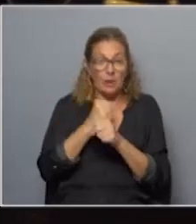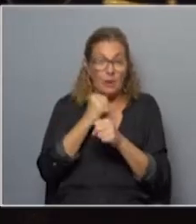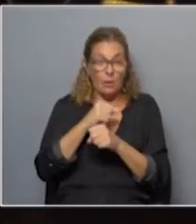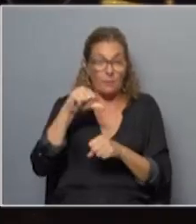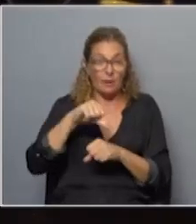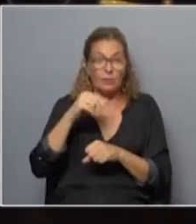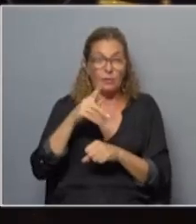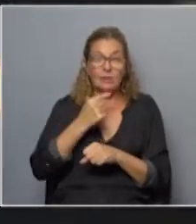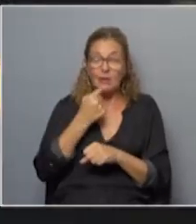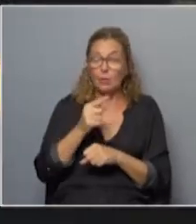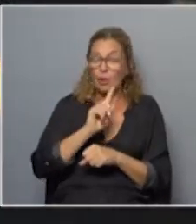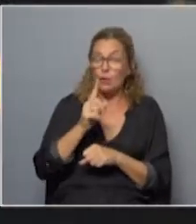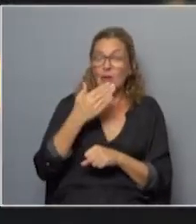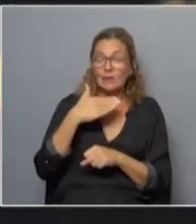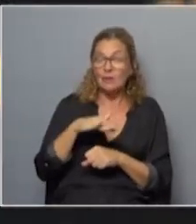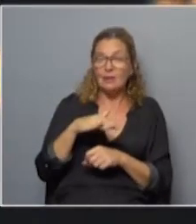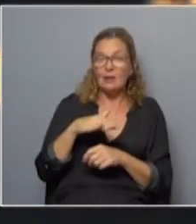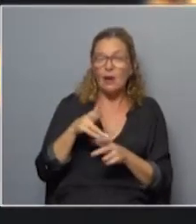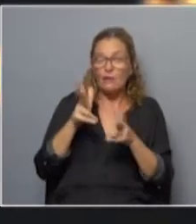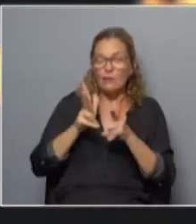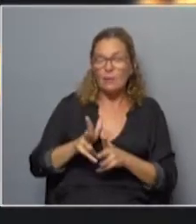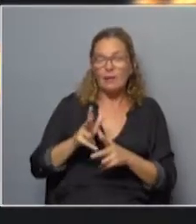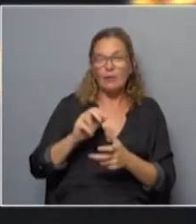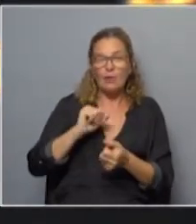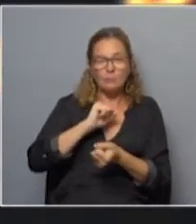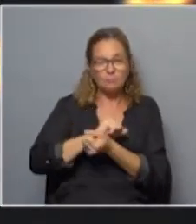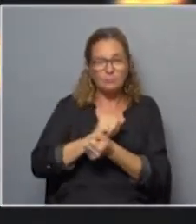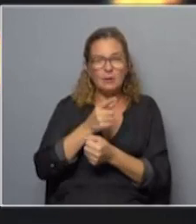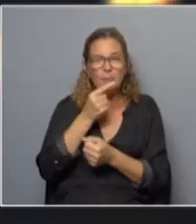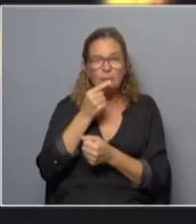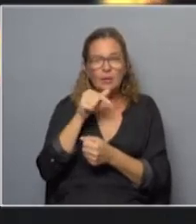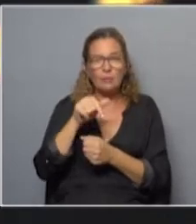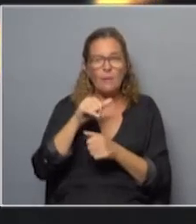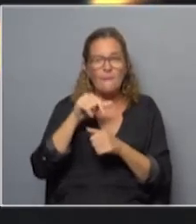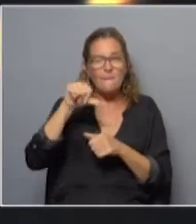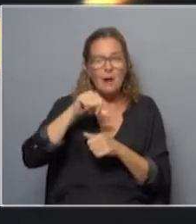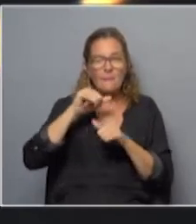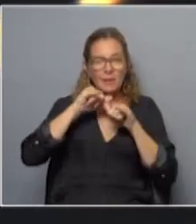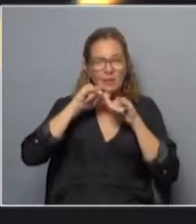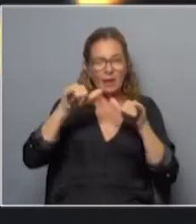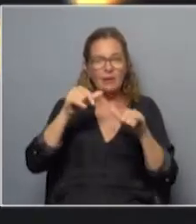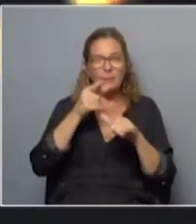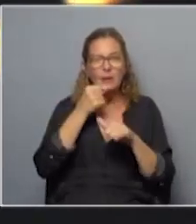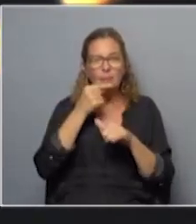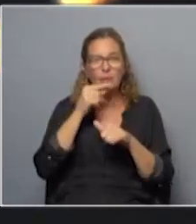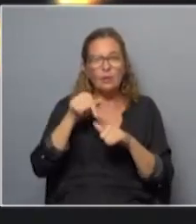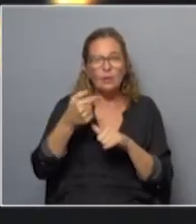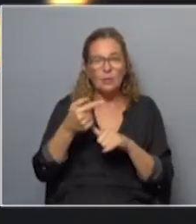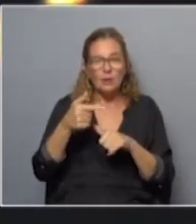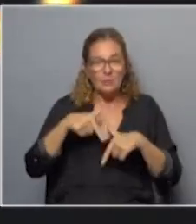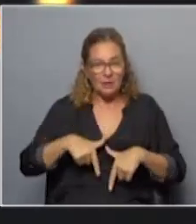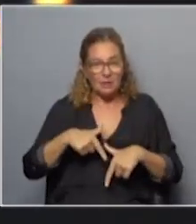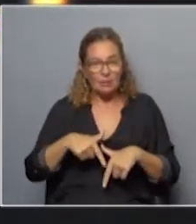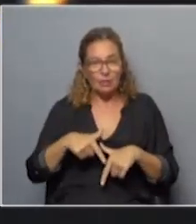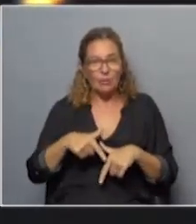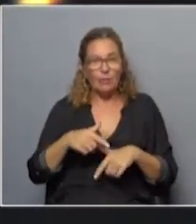que no entendía no entiende la formalización de esos policías y que esto es un mal mensaje para la policía y luego Heber en este sentido